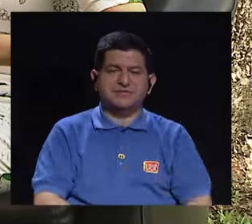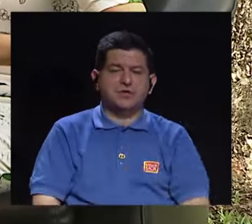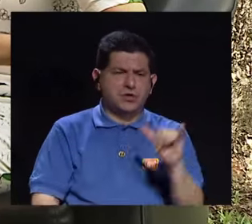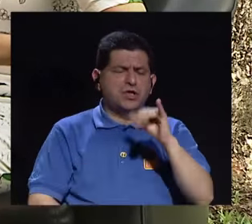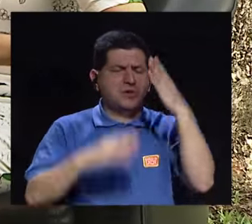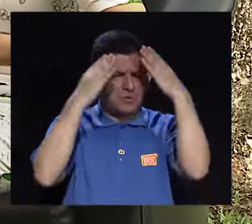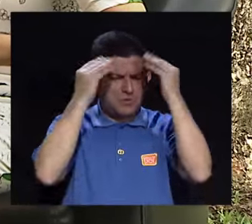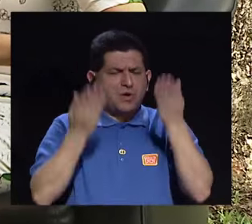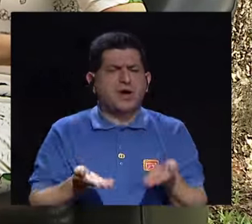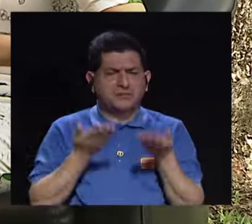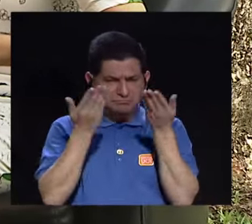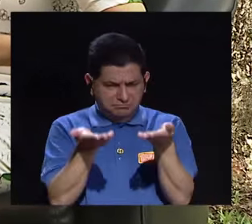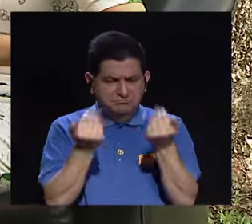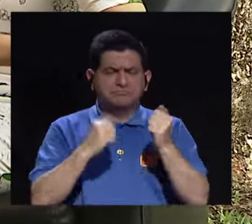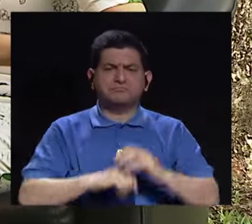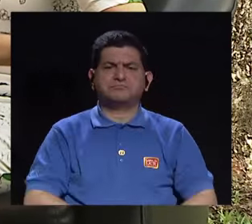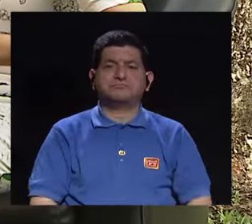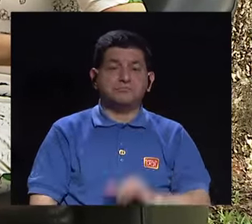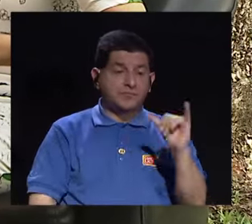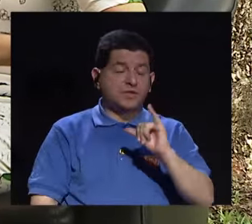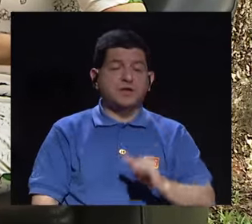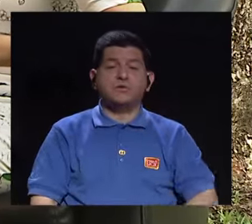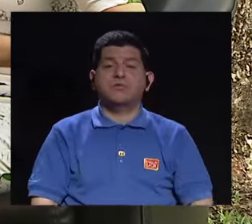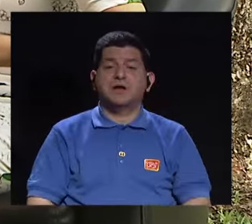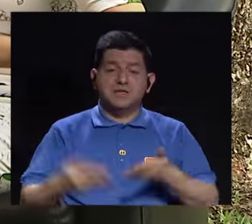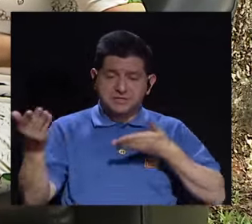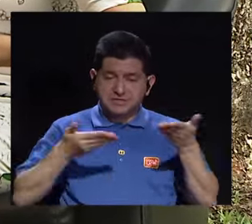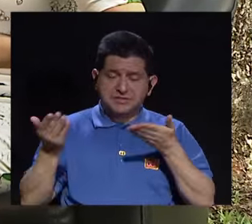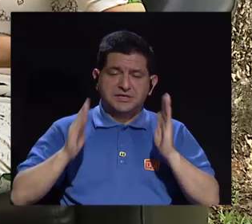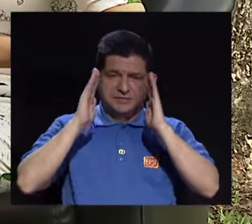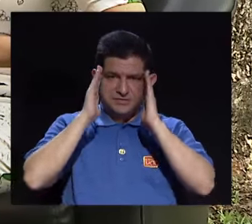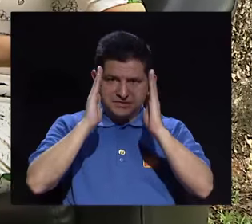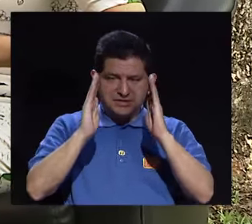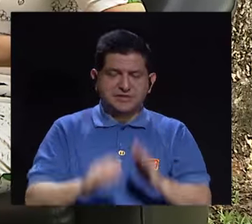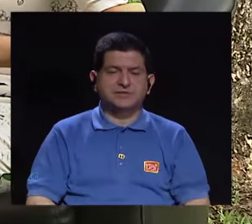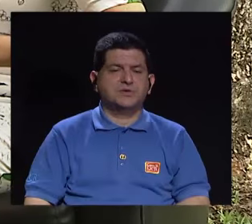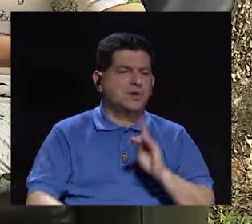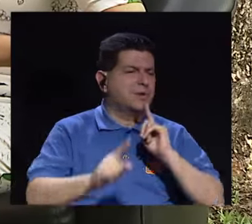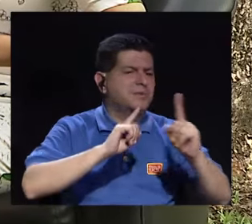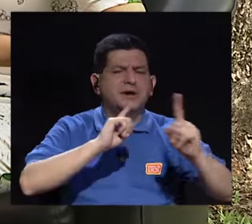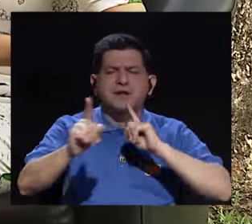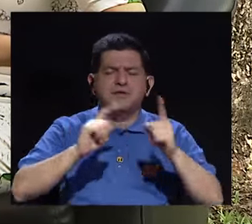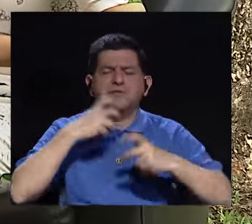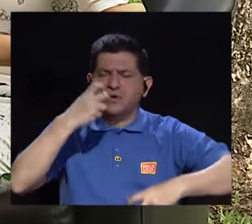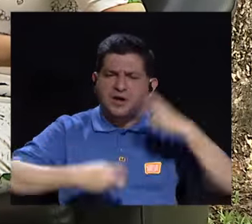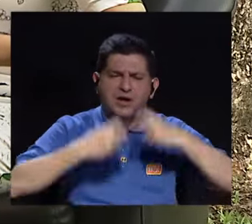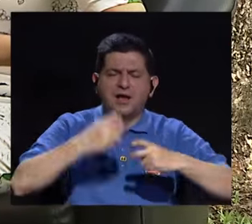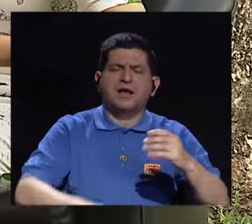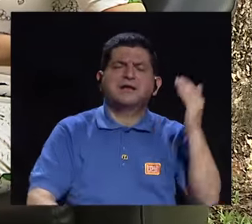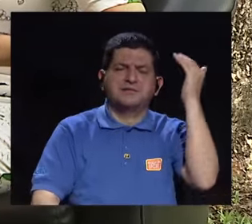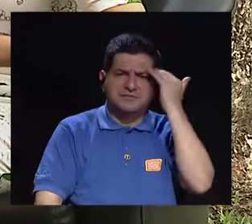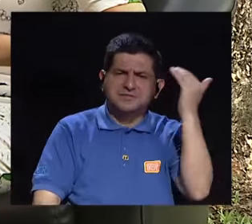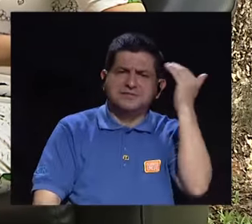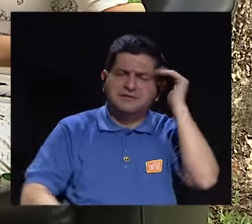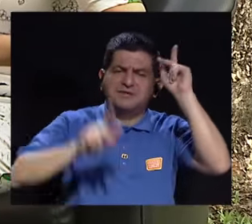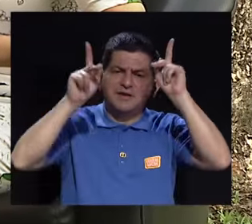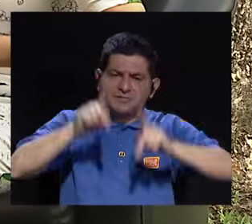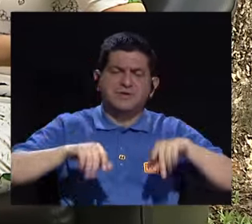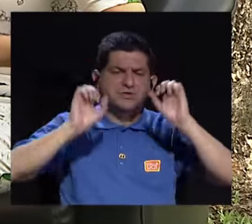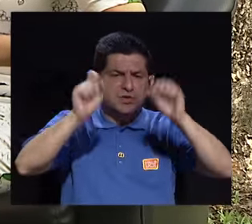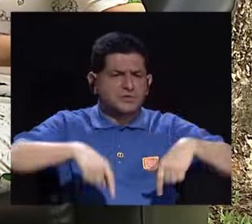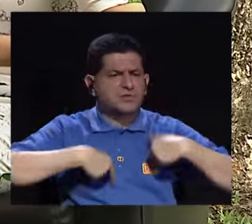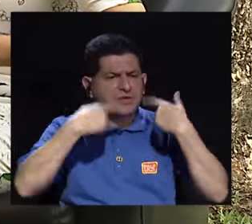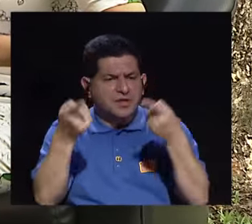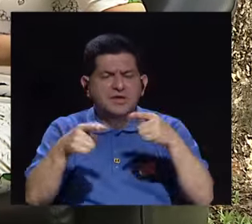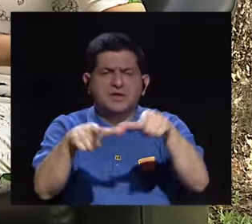ofrecemos información y atención para divulgar los trastornos, para que se conozcan, para que la gente